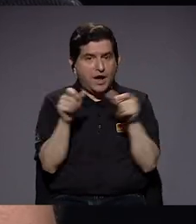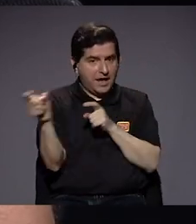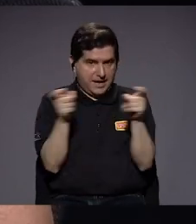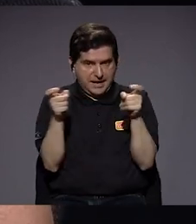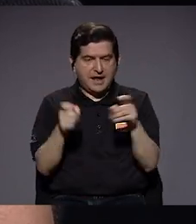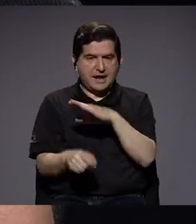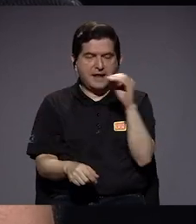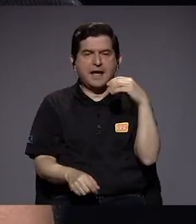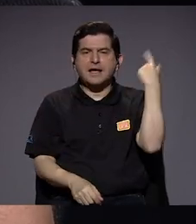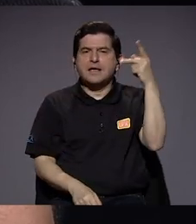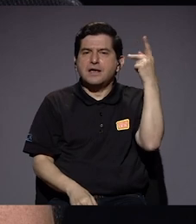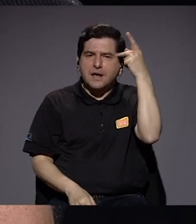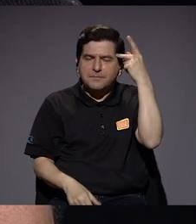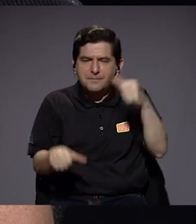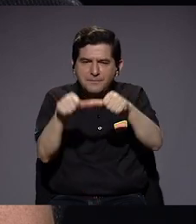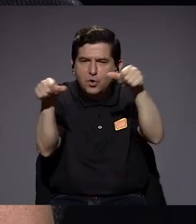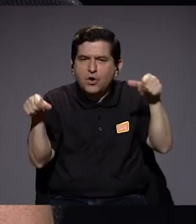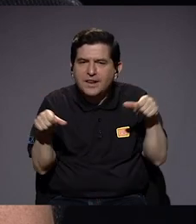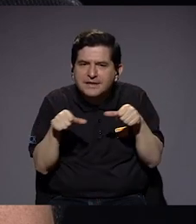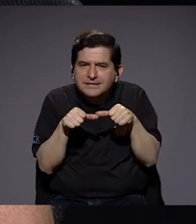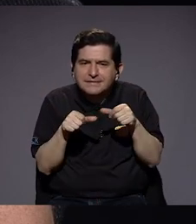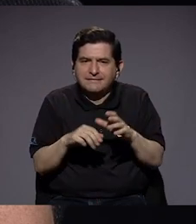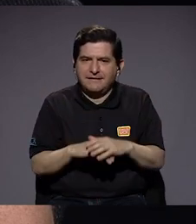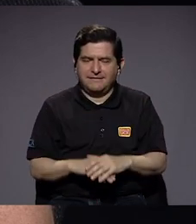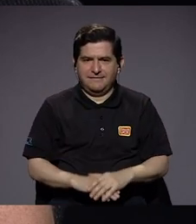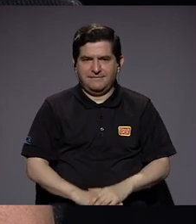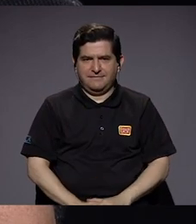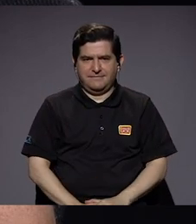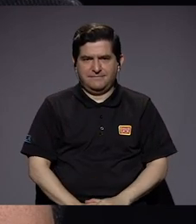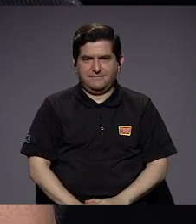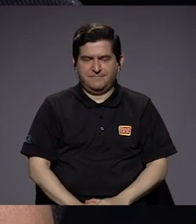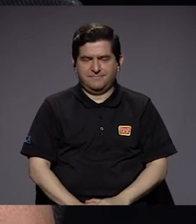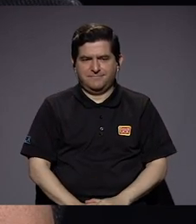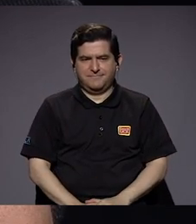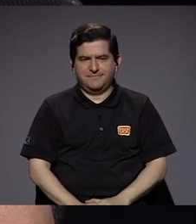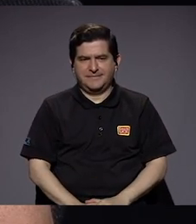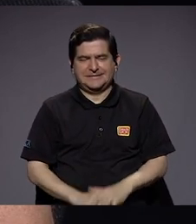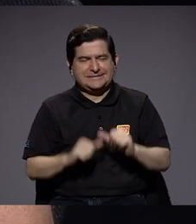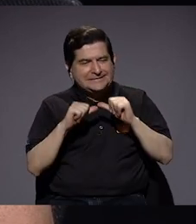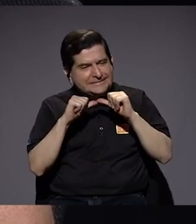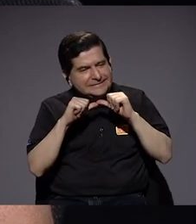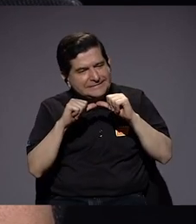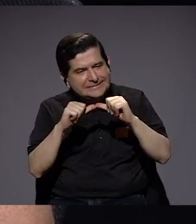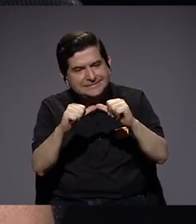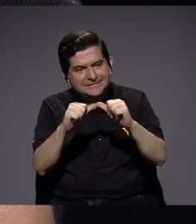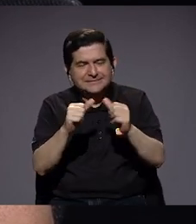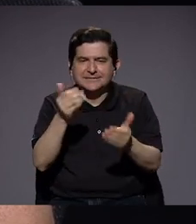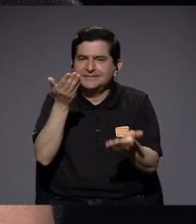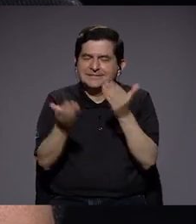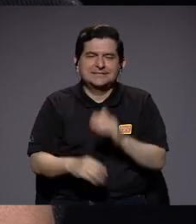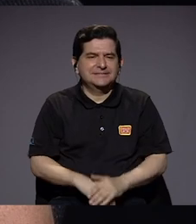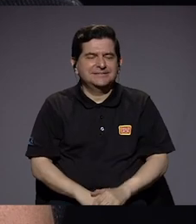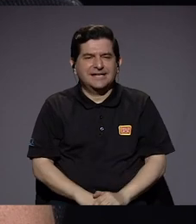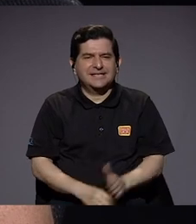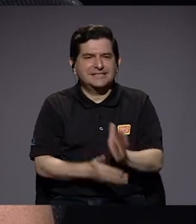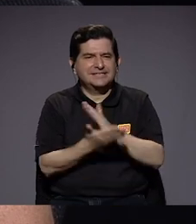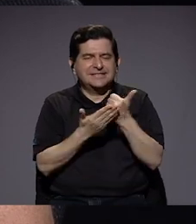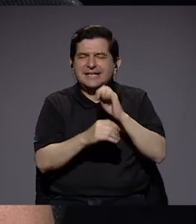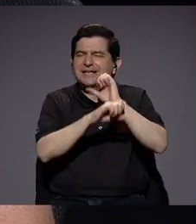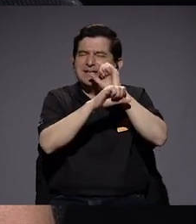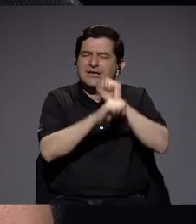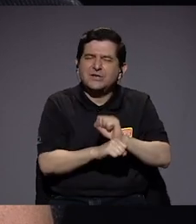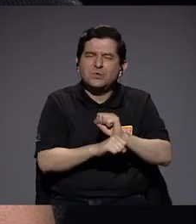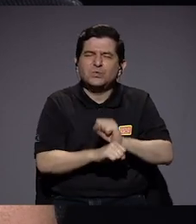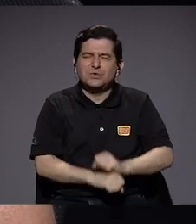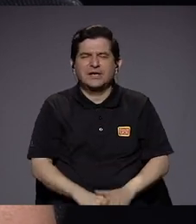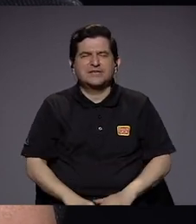área de lo político, todavía hay muy instaladas algunas costumbres,